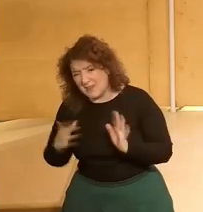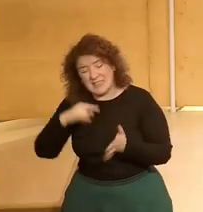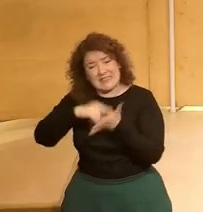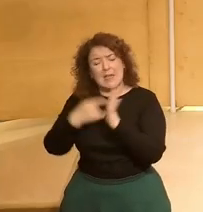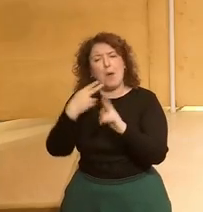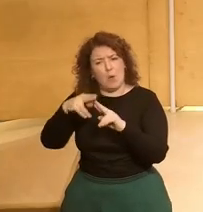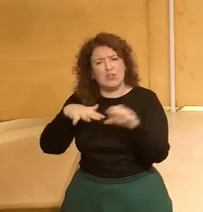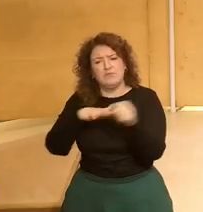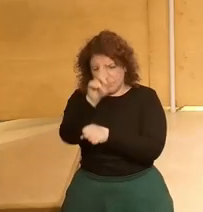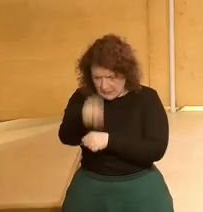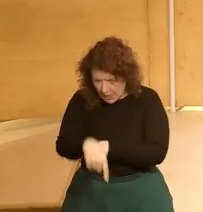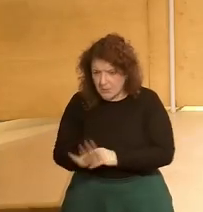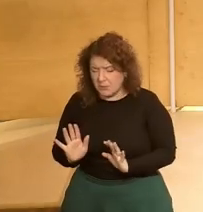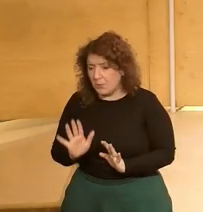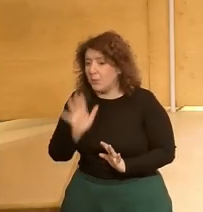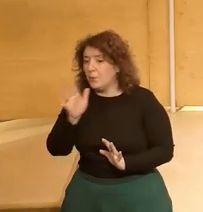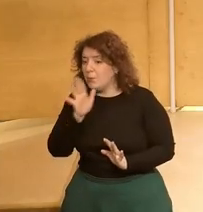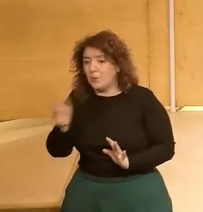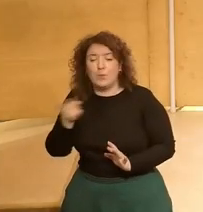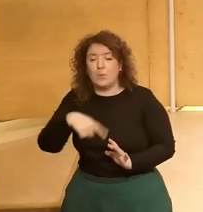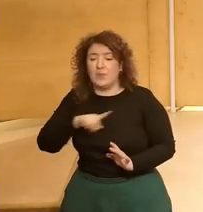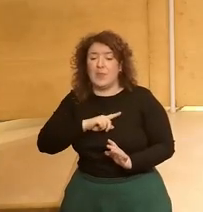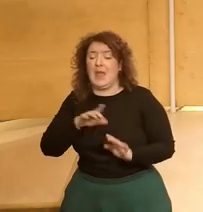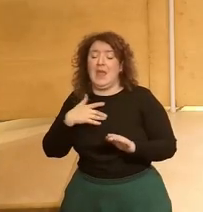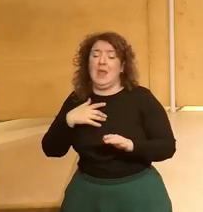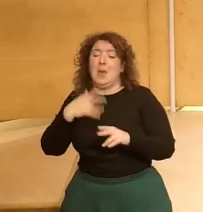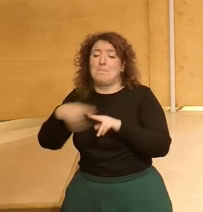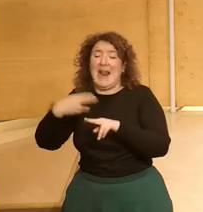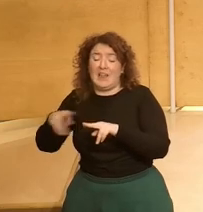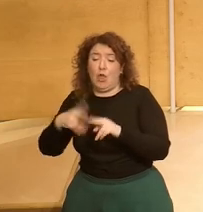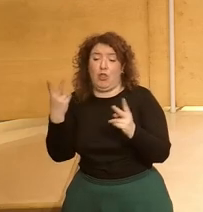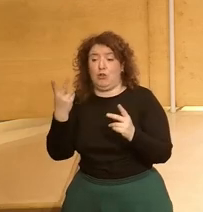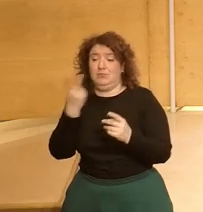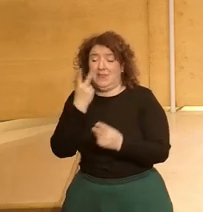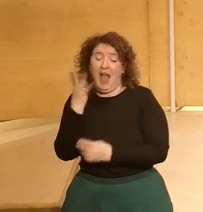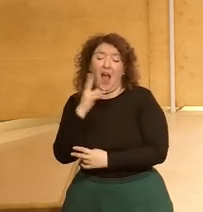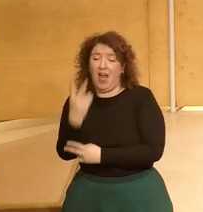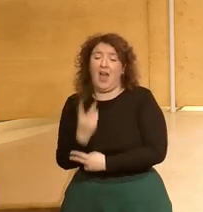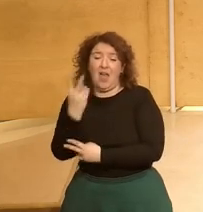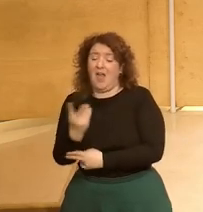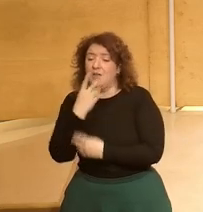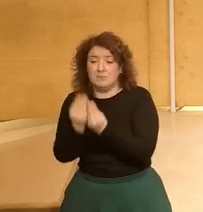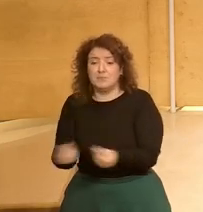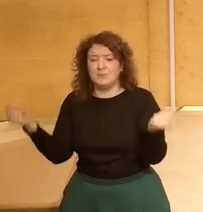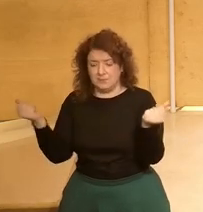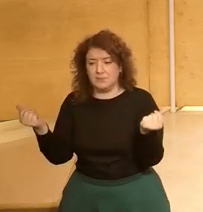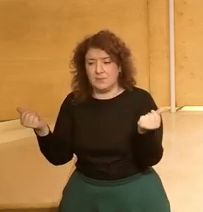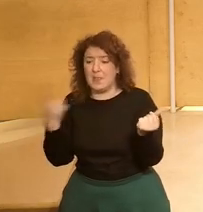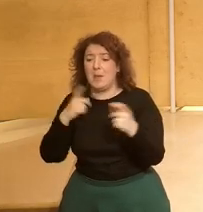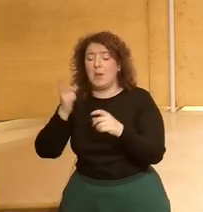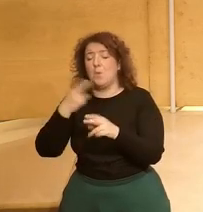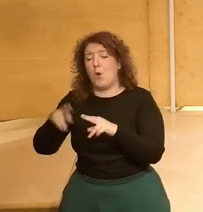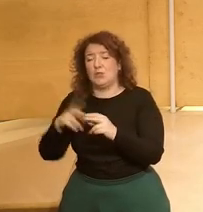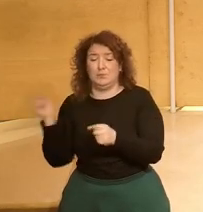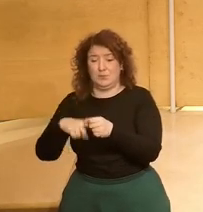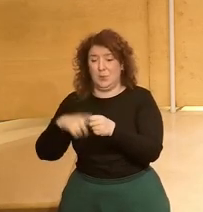político porque si hemos ido a un cambio de la caída del bipartidismo que han entrado nuevos partidos y todos estos años convulsos es porque hay una